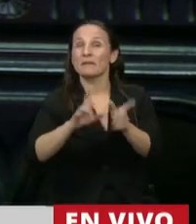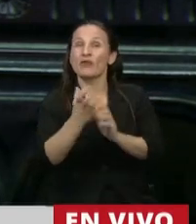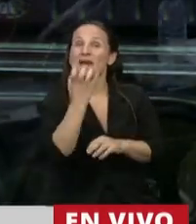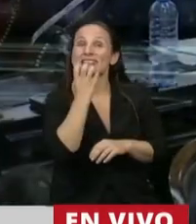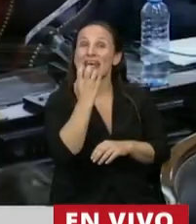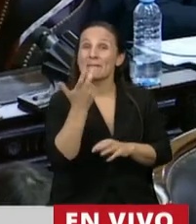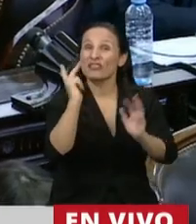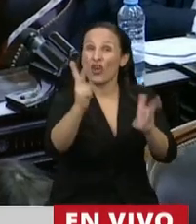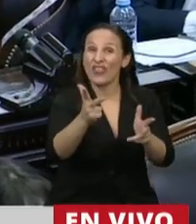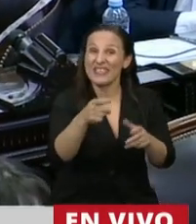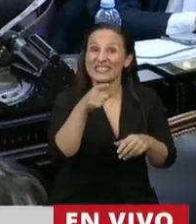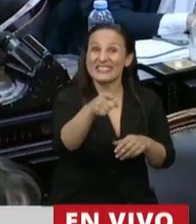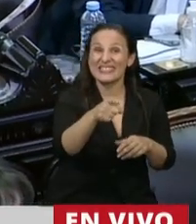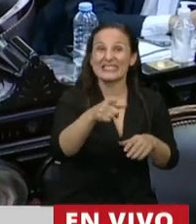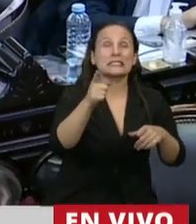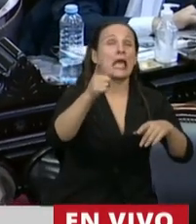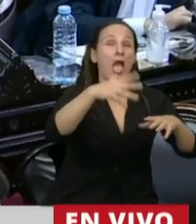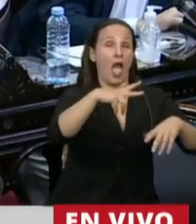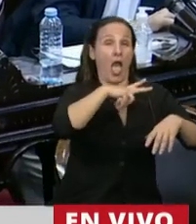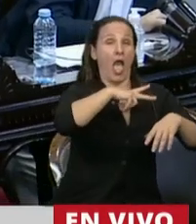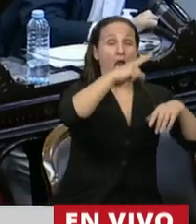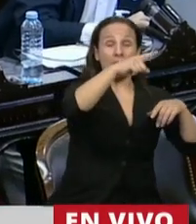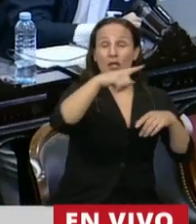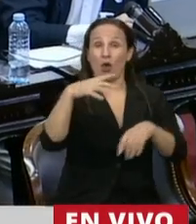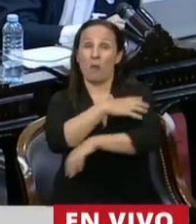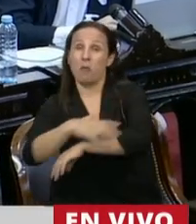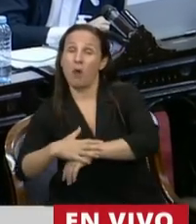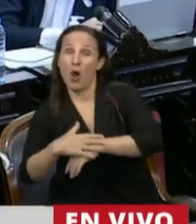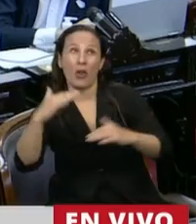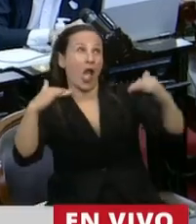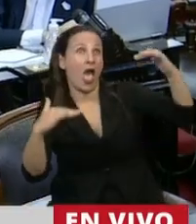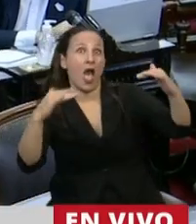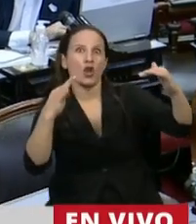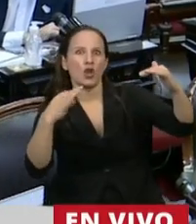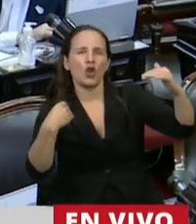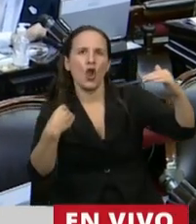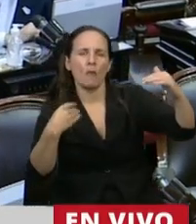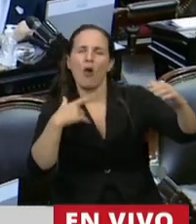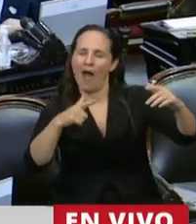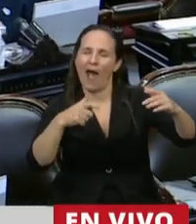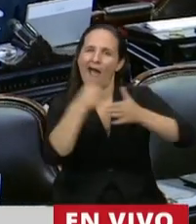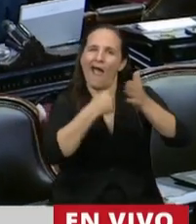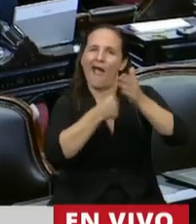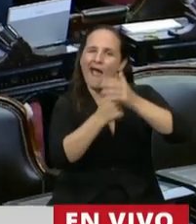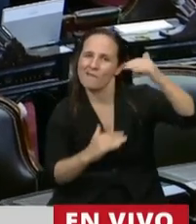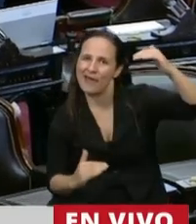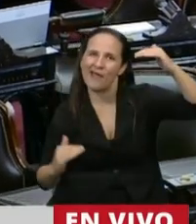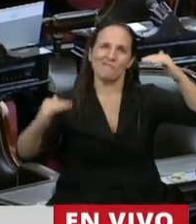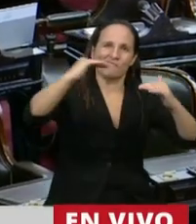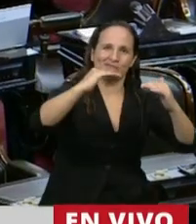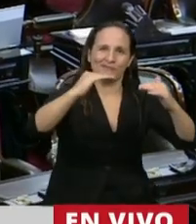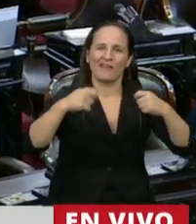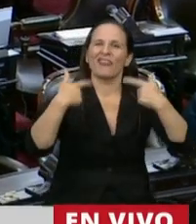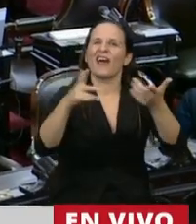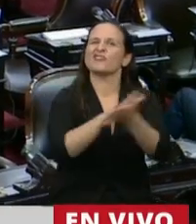abismo que reina entre el Palacio y el Rancho lo llena las revoluciones con escombros y con sangre. Les daré un secreto para